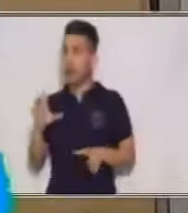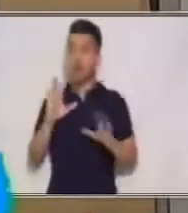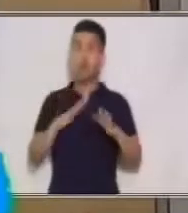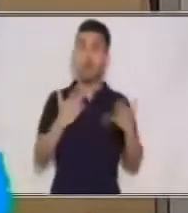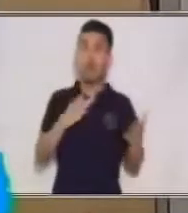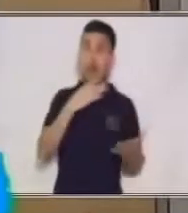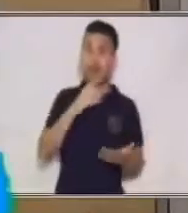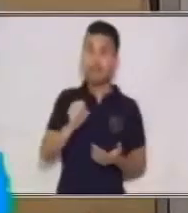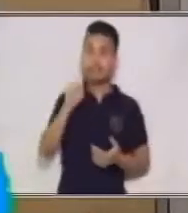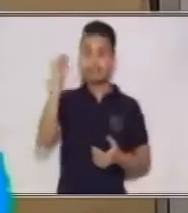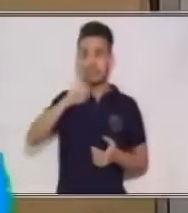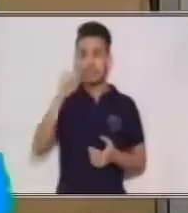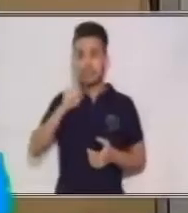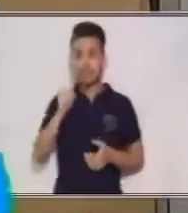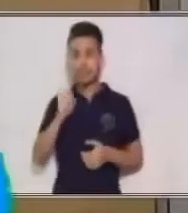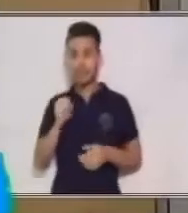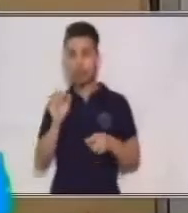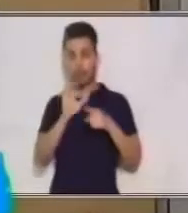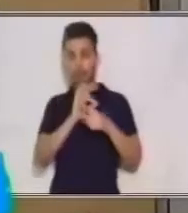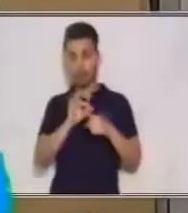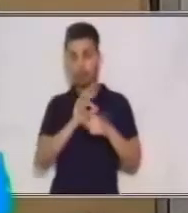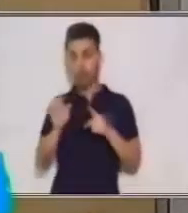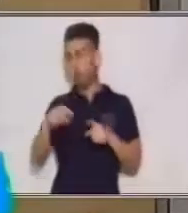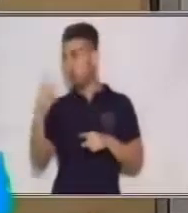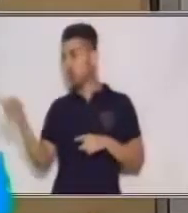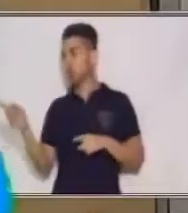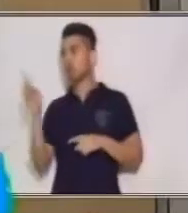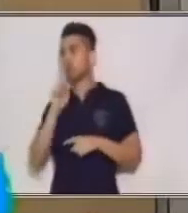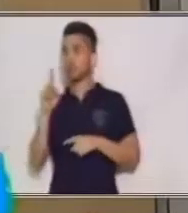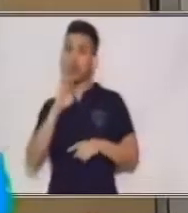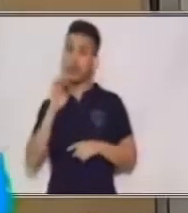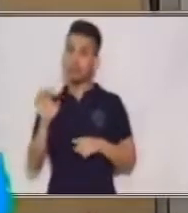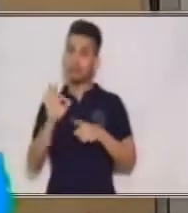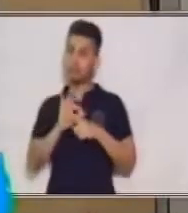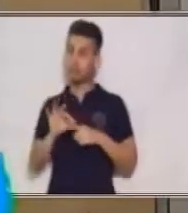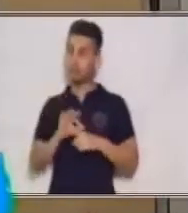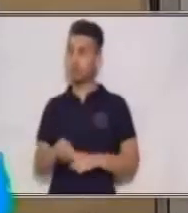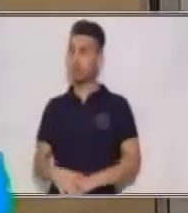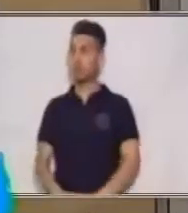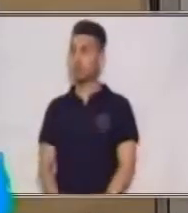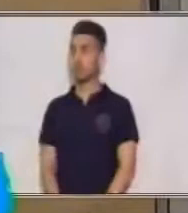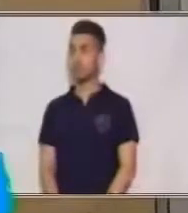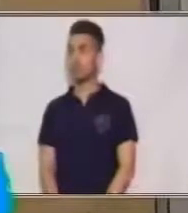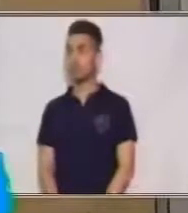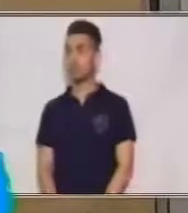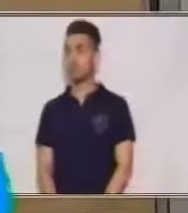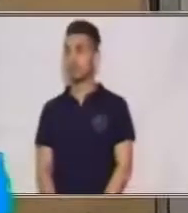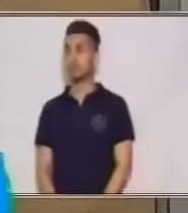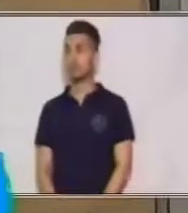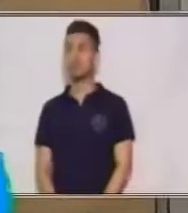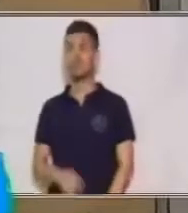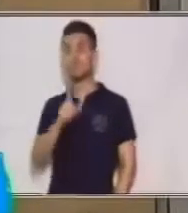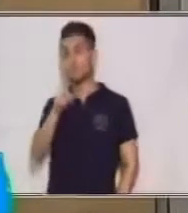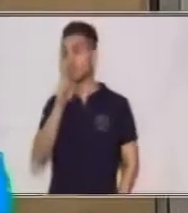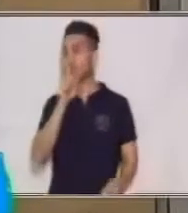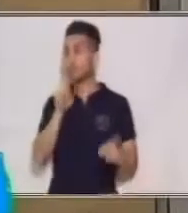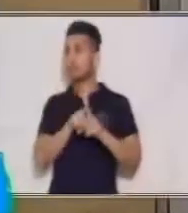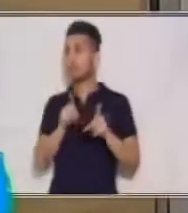función o cuáles no son una función. También, debes de seguir practicando.